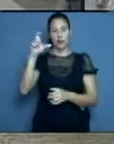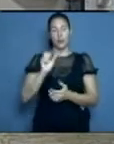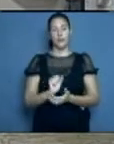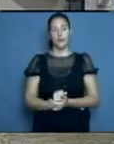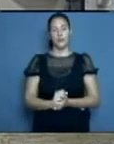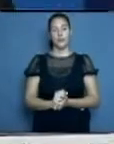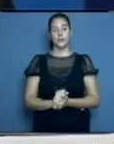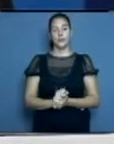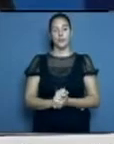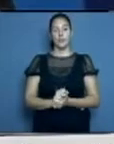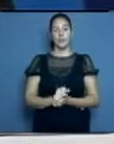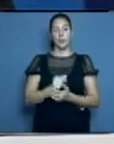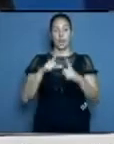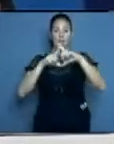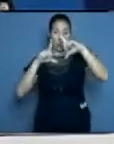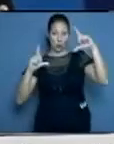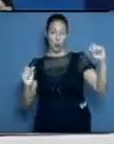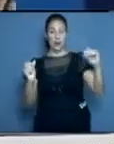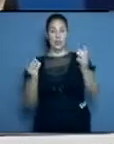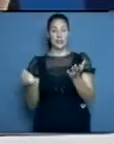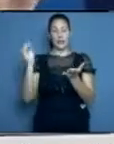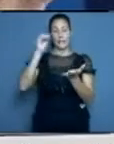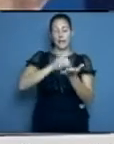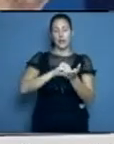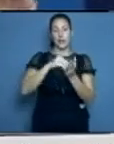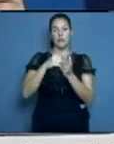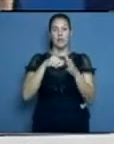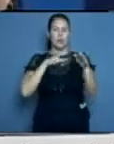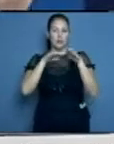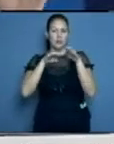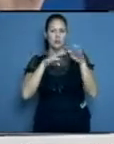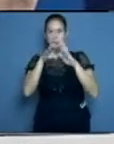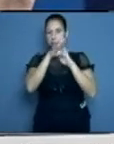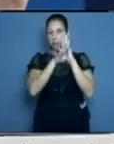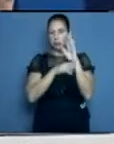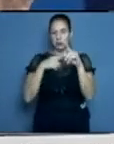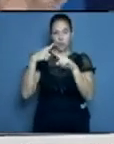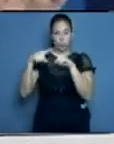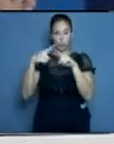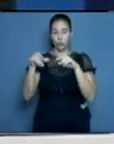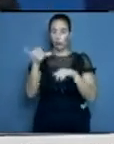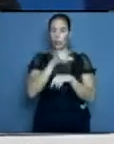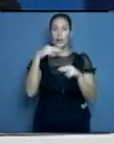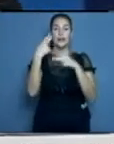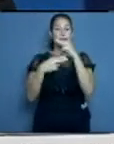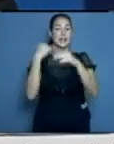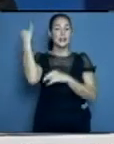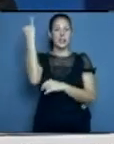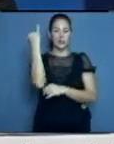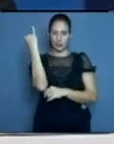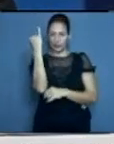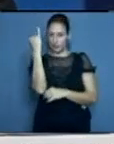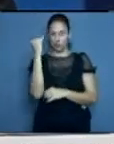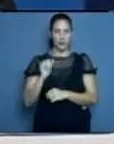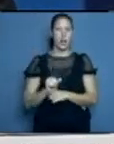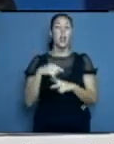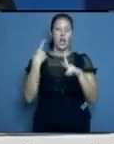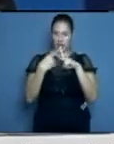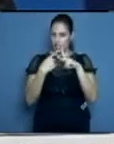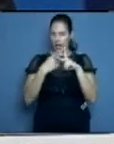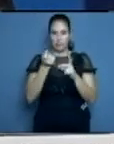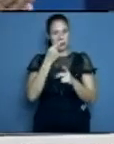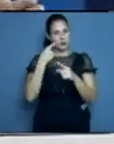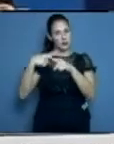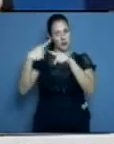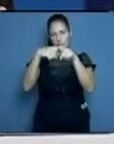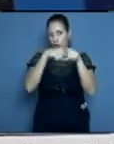En Cuba se aplican los tratamientos disponibles a nivel internacional y hay cobertura apropiada para todas las